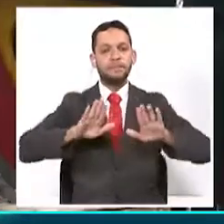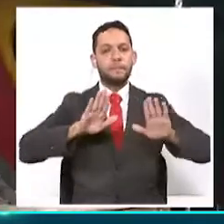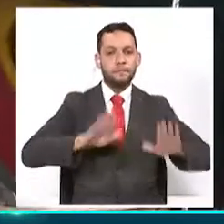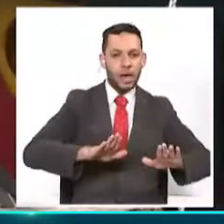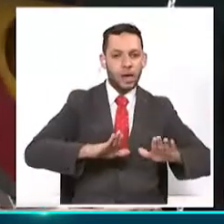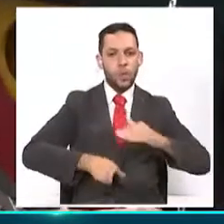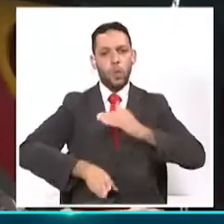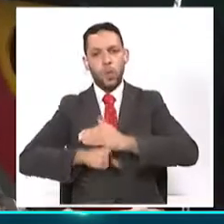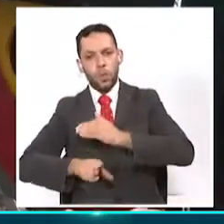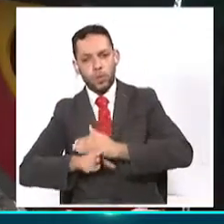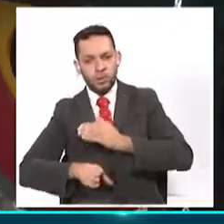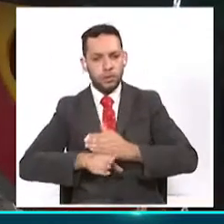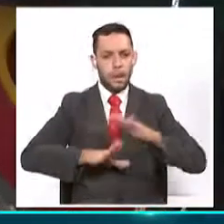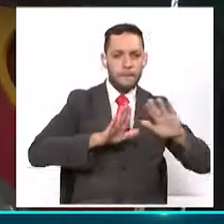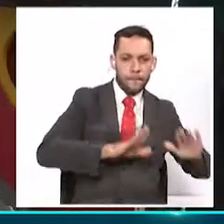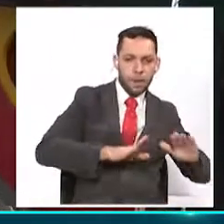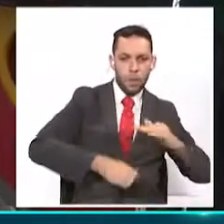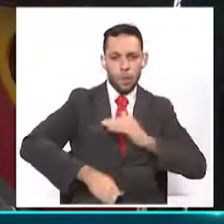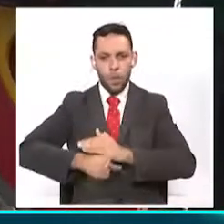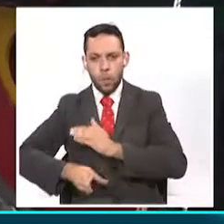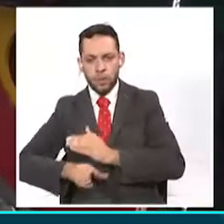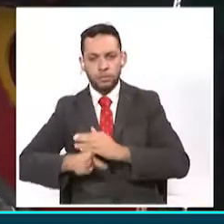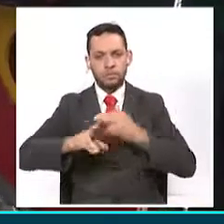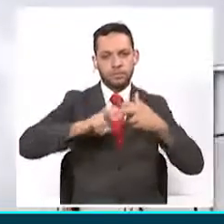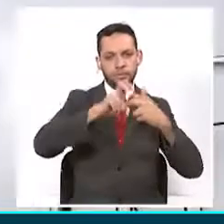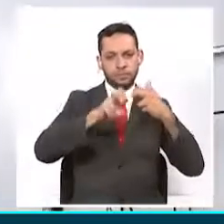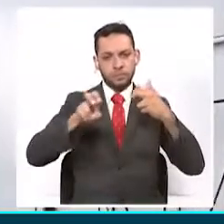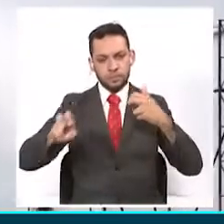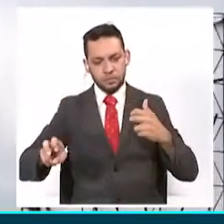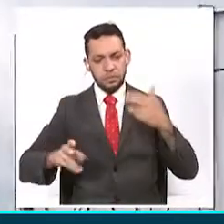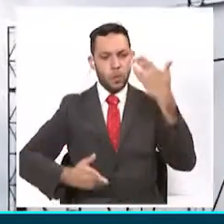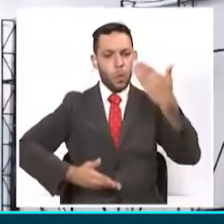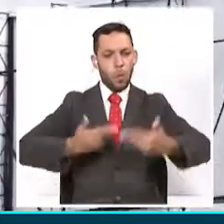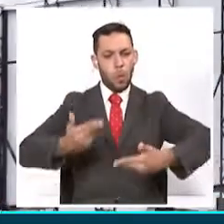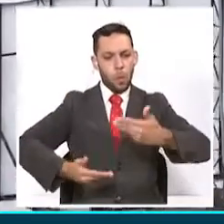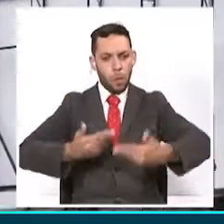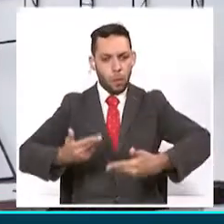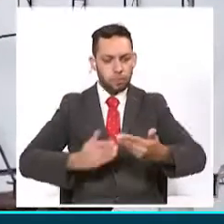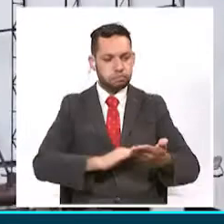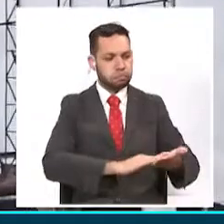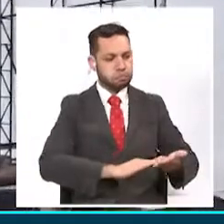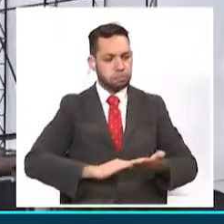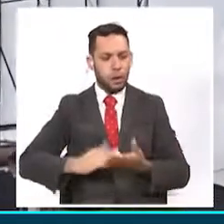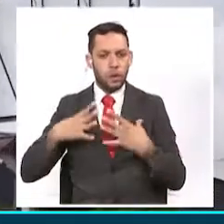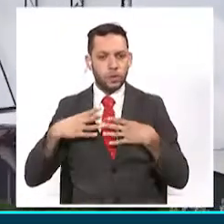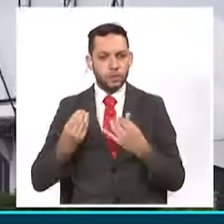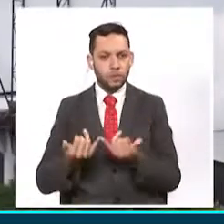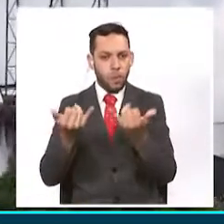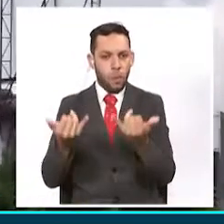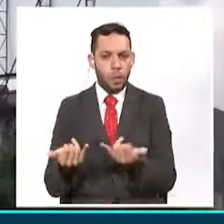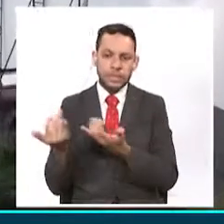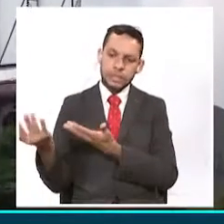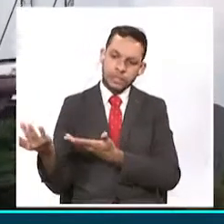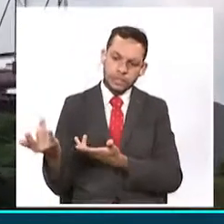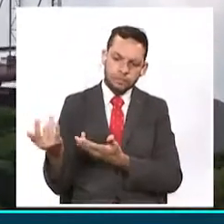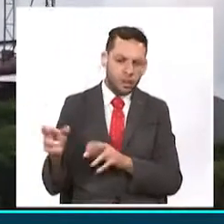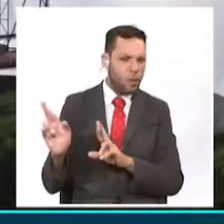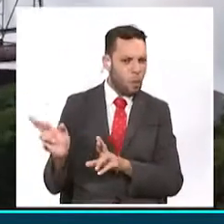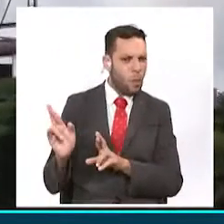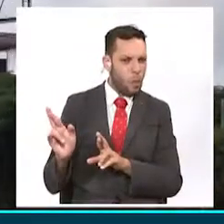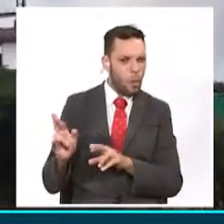La obra civil avanza de forma satisfactoria. Y estamos esperando que finalizando